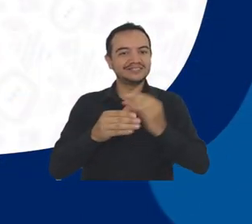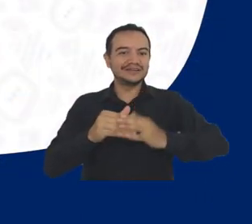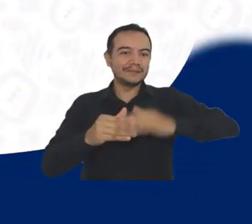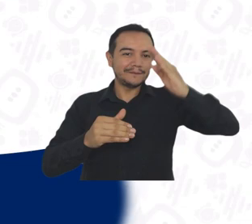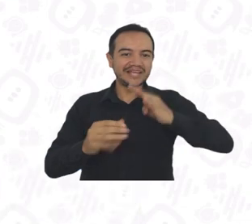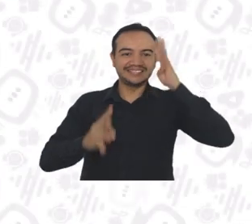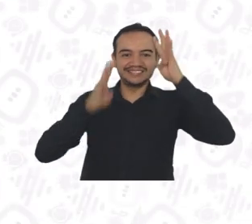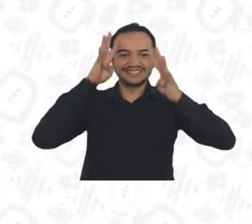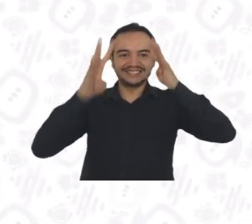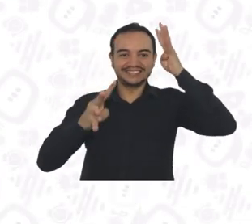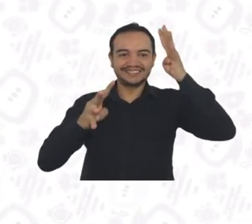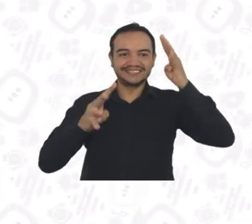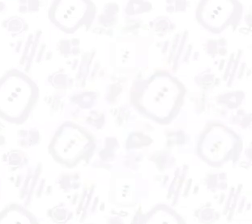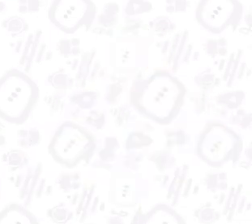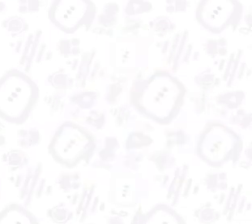más incluyente e innovadora.